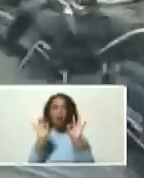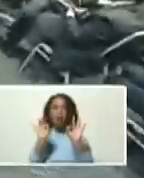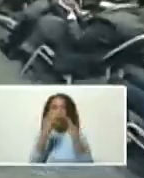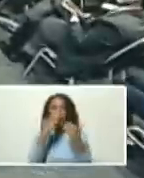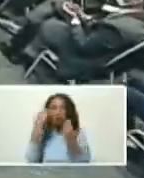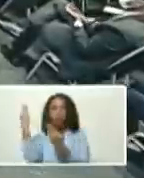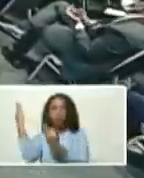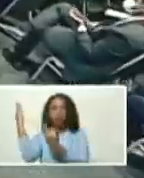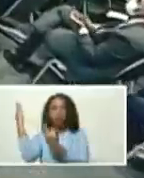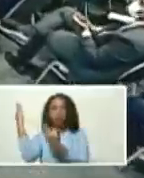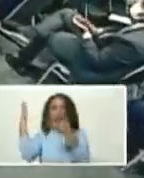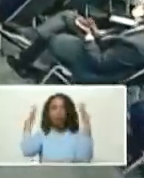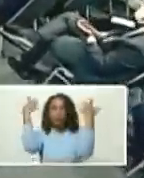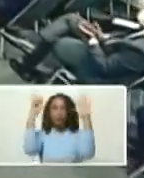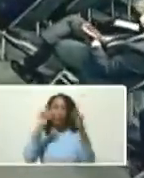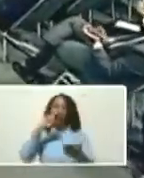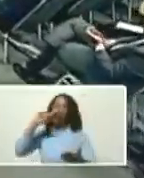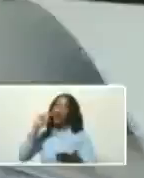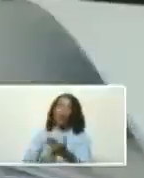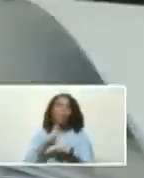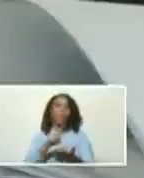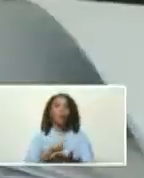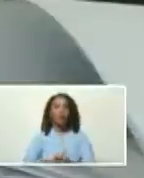cúmplase